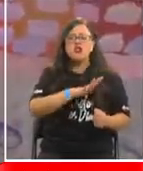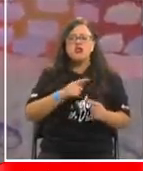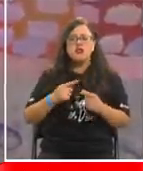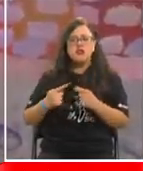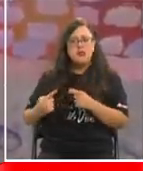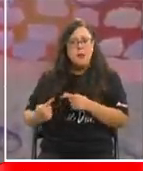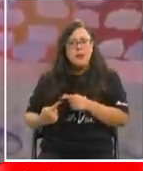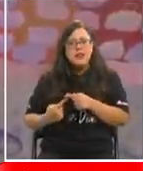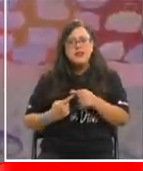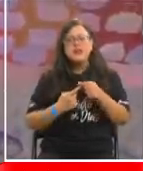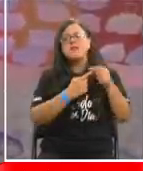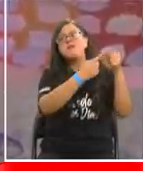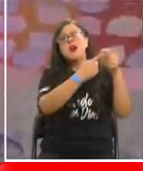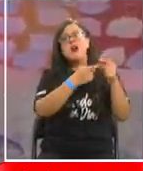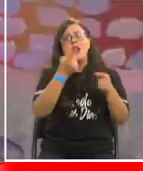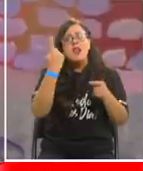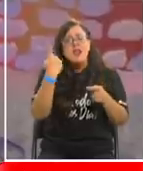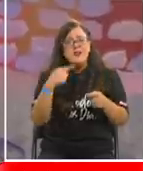sin saber